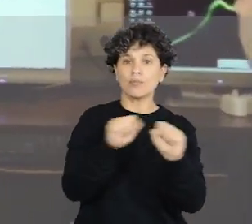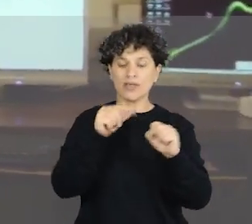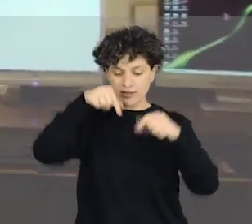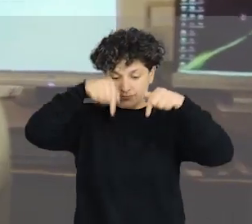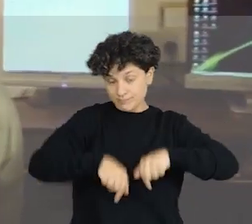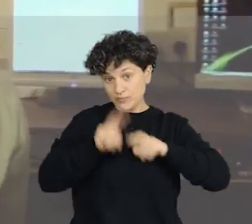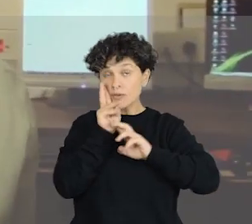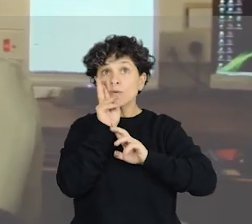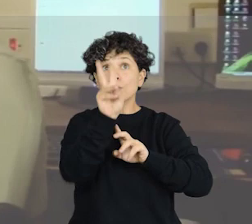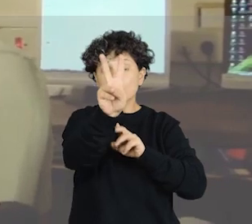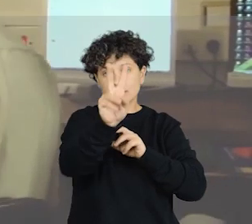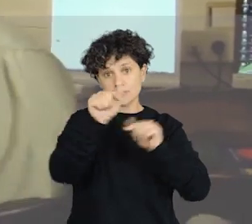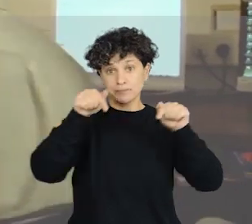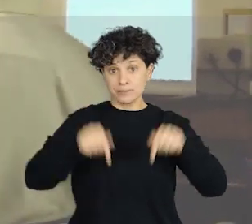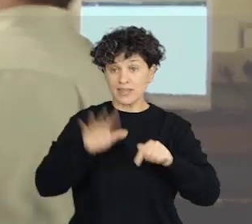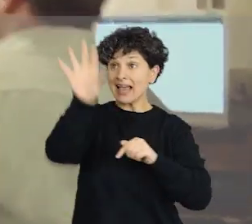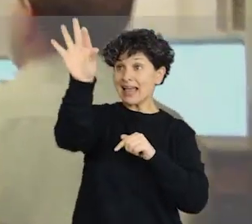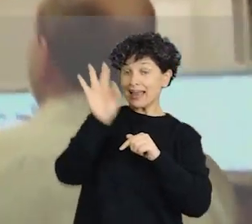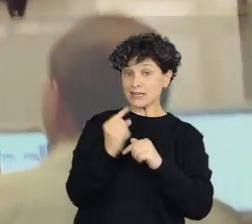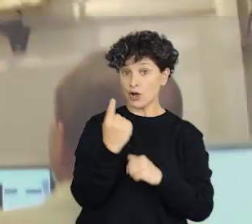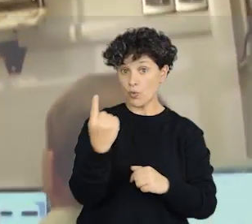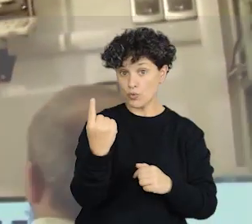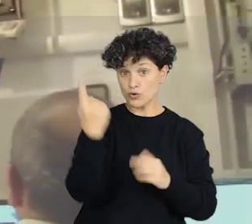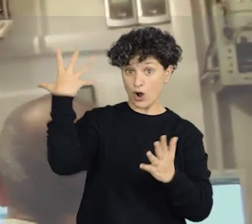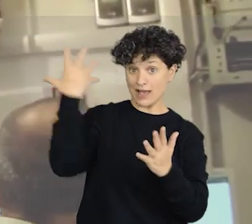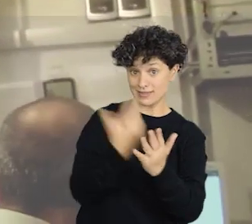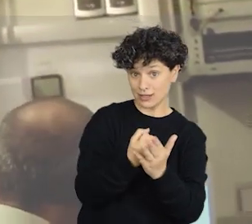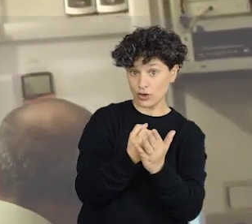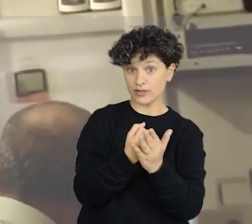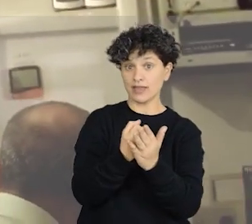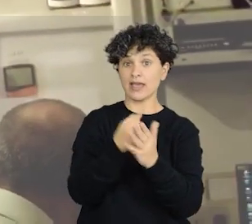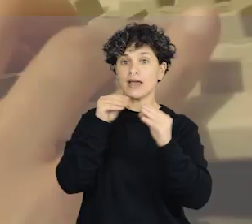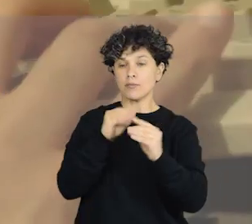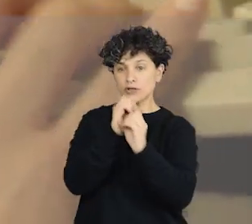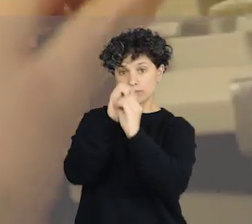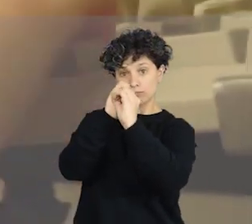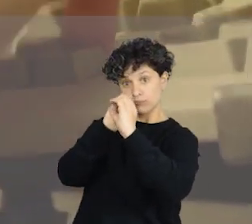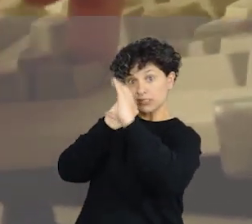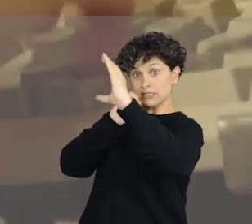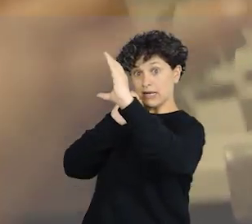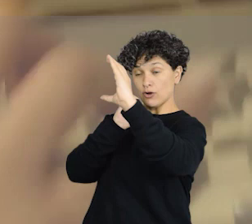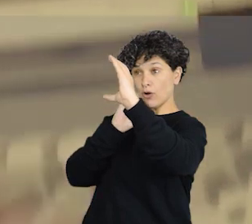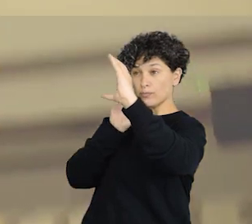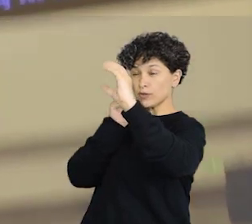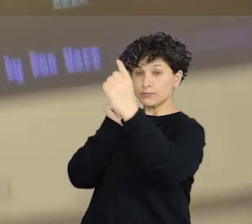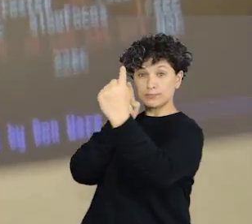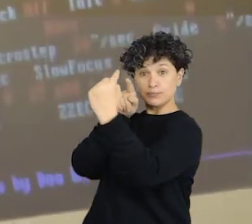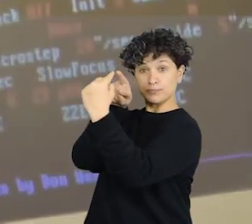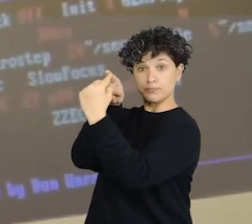posicionar nuestro telescopio para las coordenadas que se hacen mención aquí.